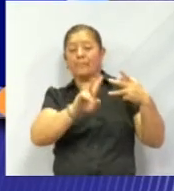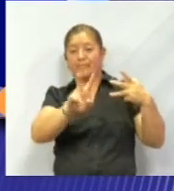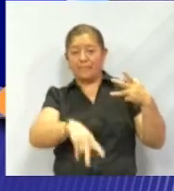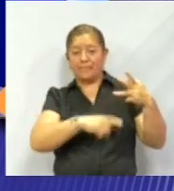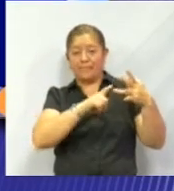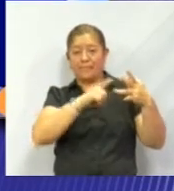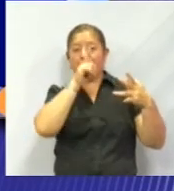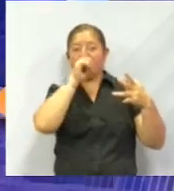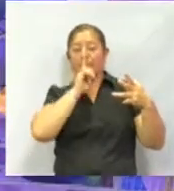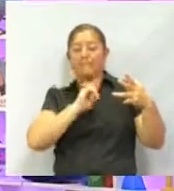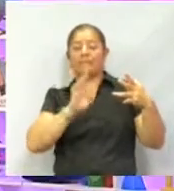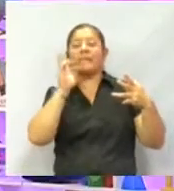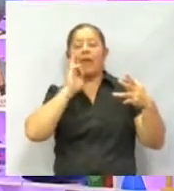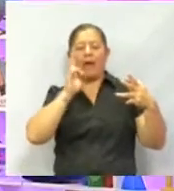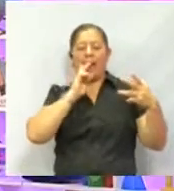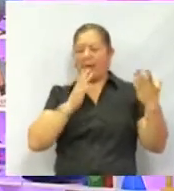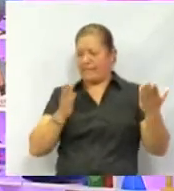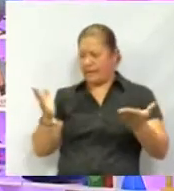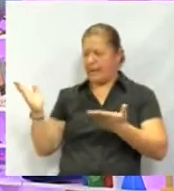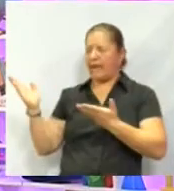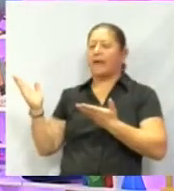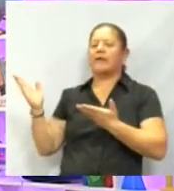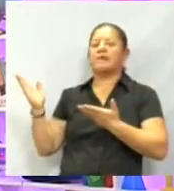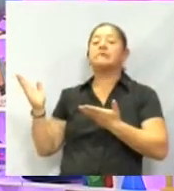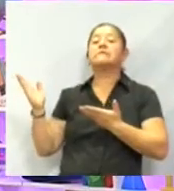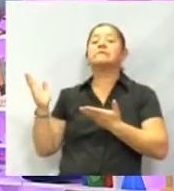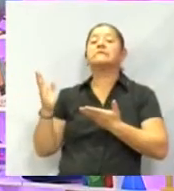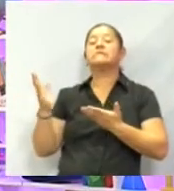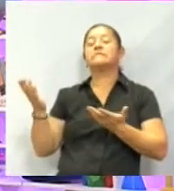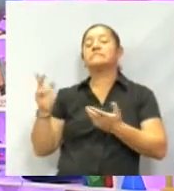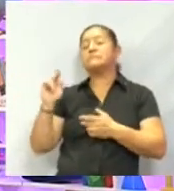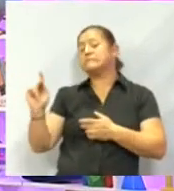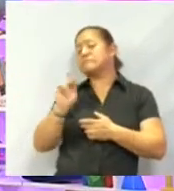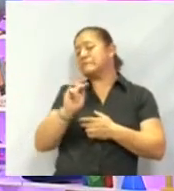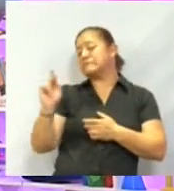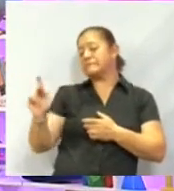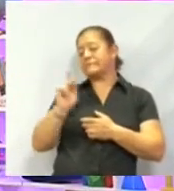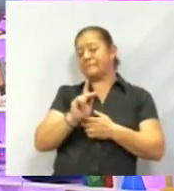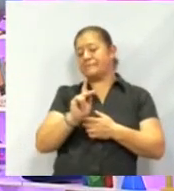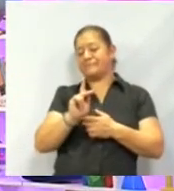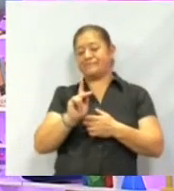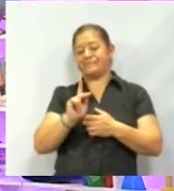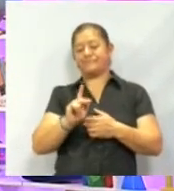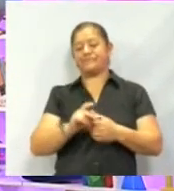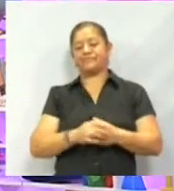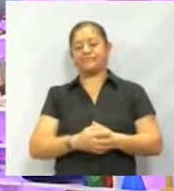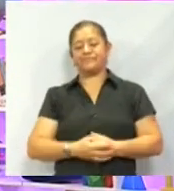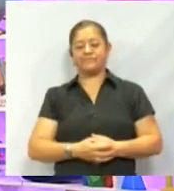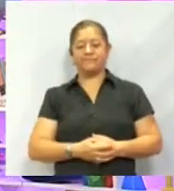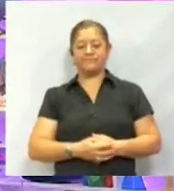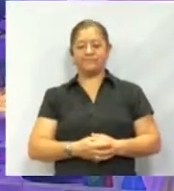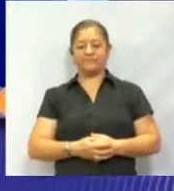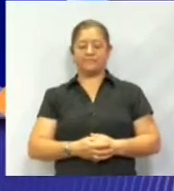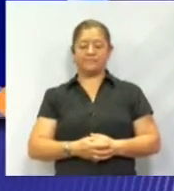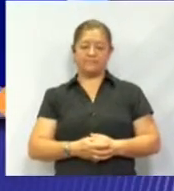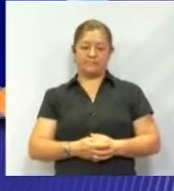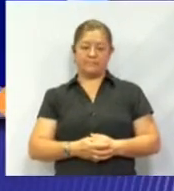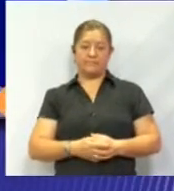descubrir cómo fueron las respuestas. Veamos la siguiente imagen. Vamos a descubrir. ¿Qué tal?